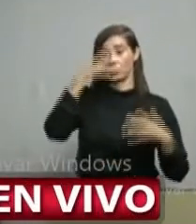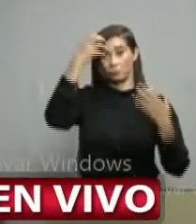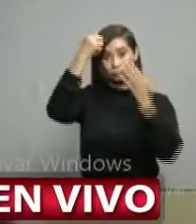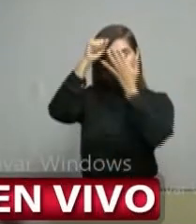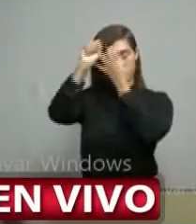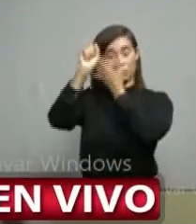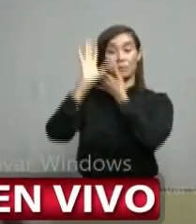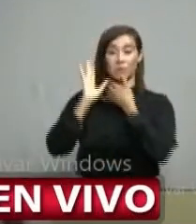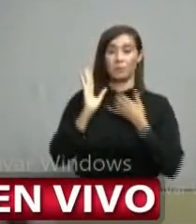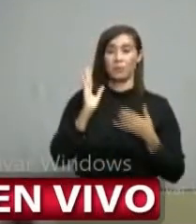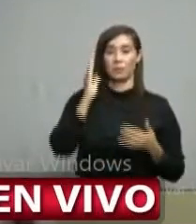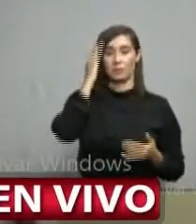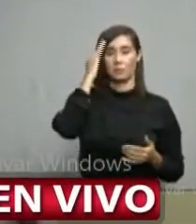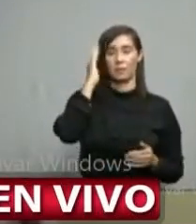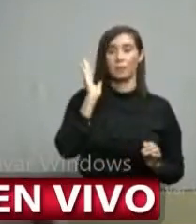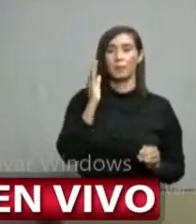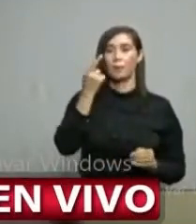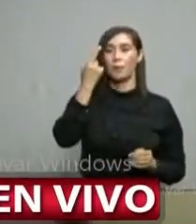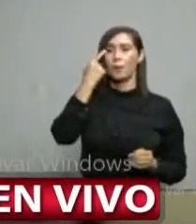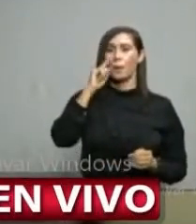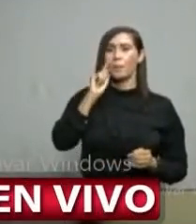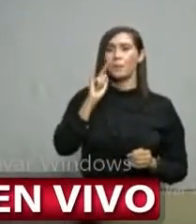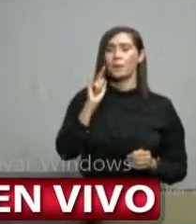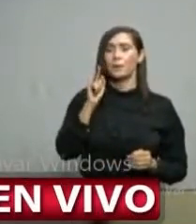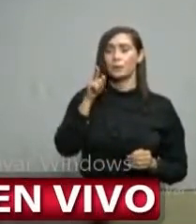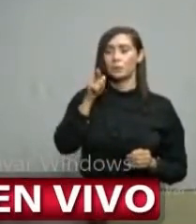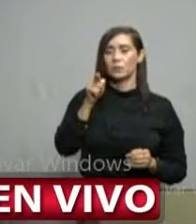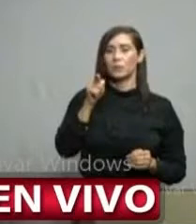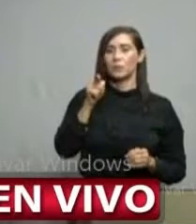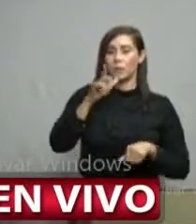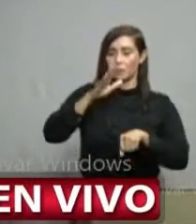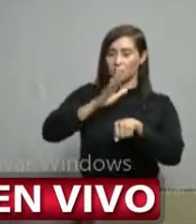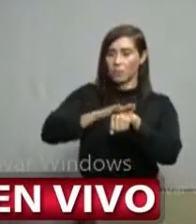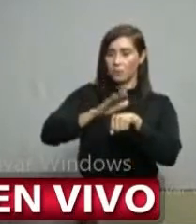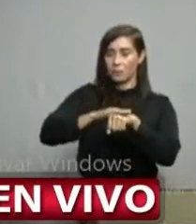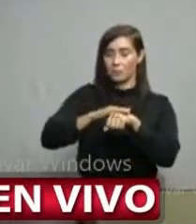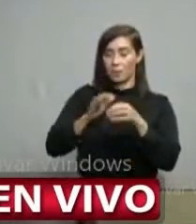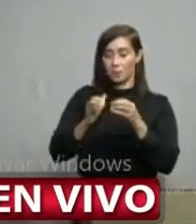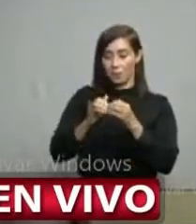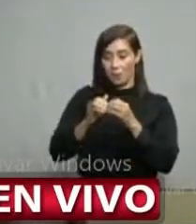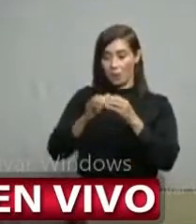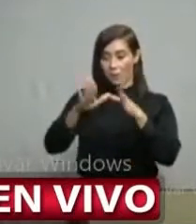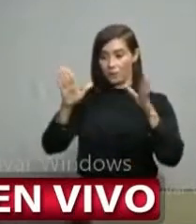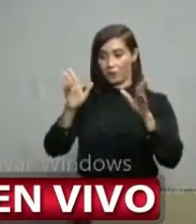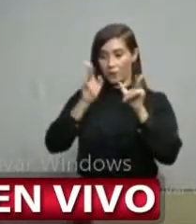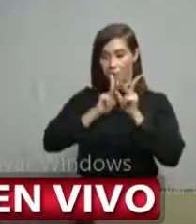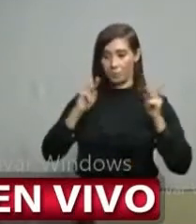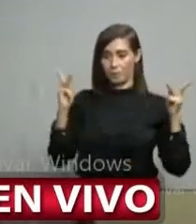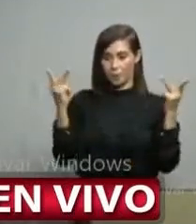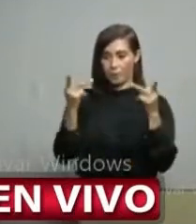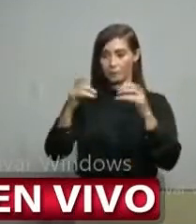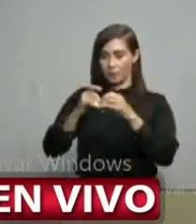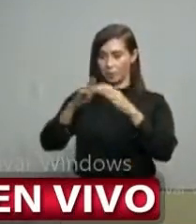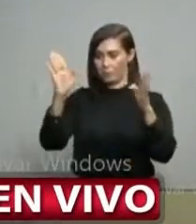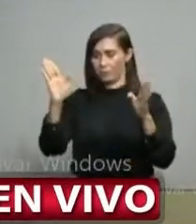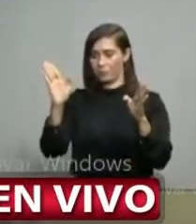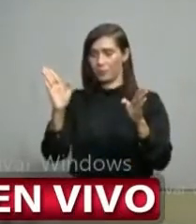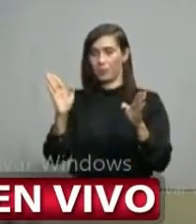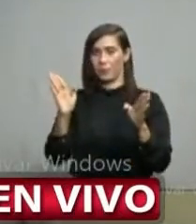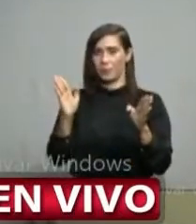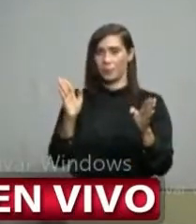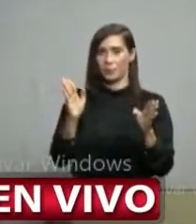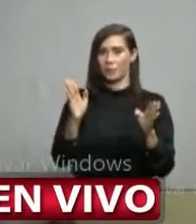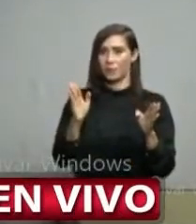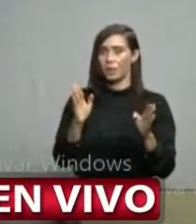incoherente autorizar la apertura de centros comerciales que estaba pautada para la fase 2, pero al mismo